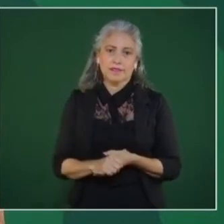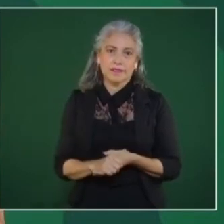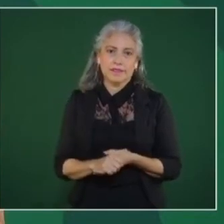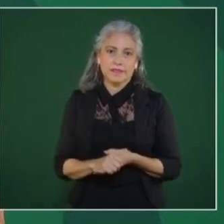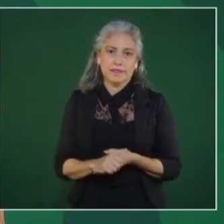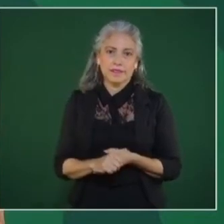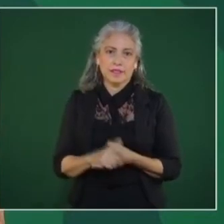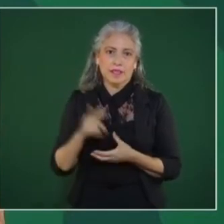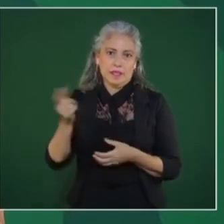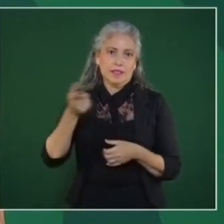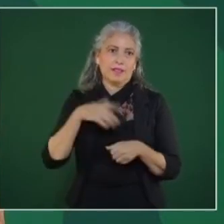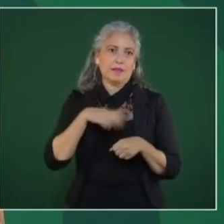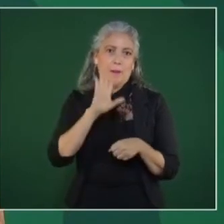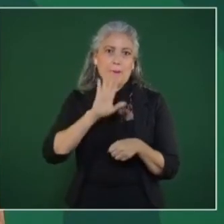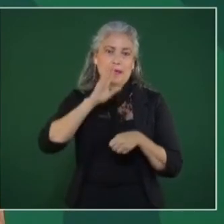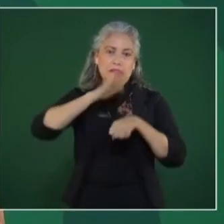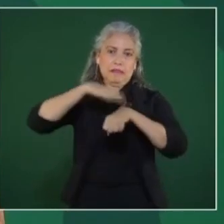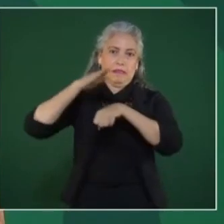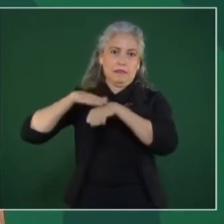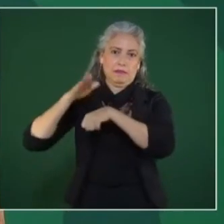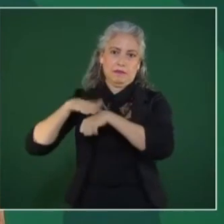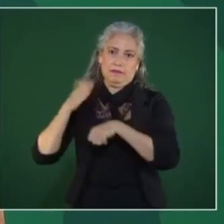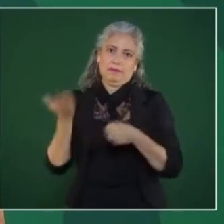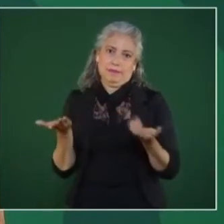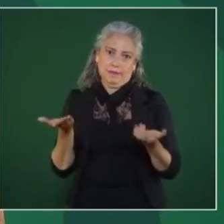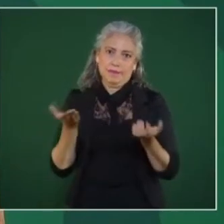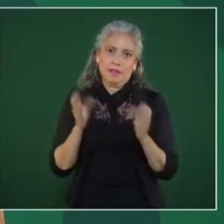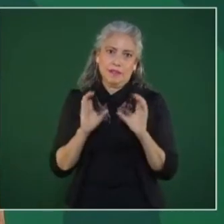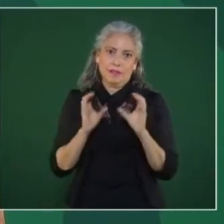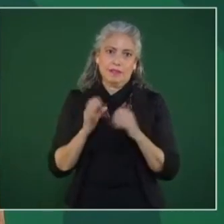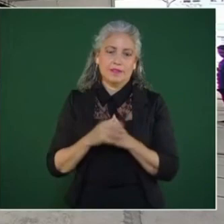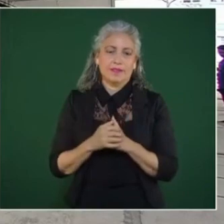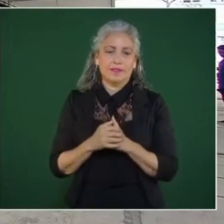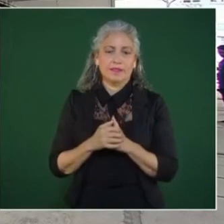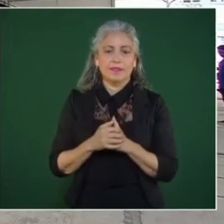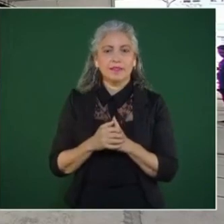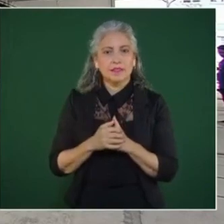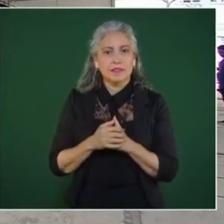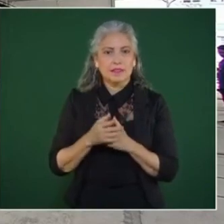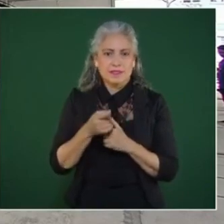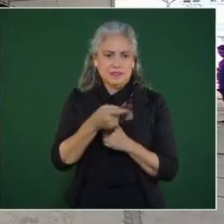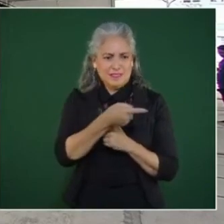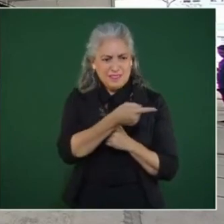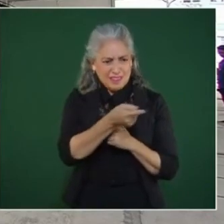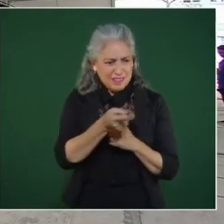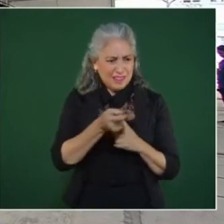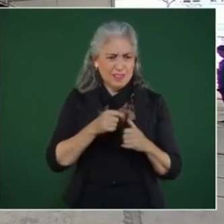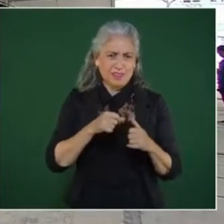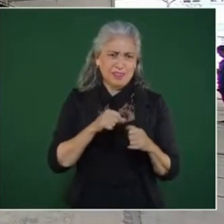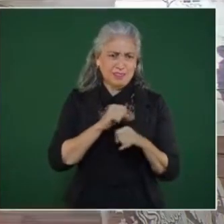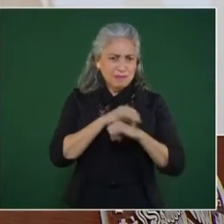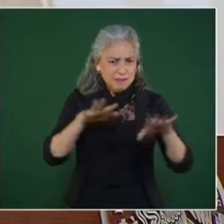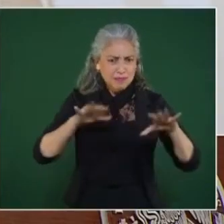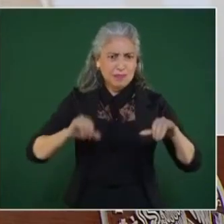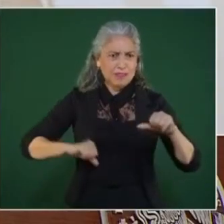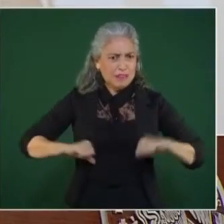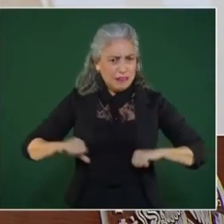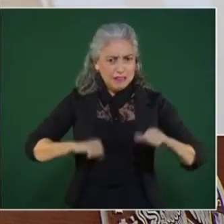que advierta de que en estas acciones hay